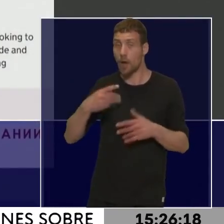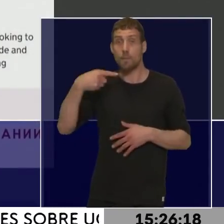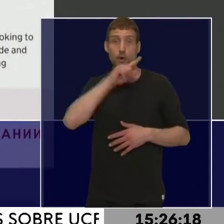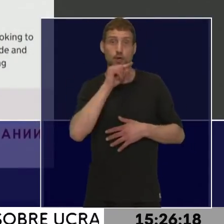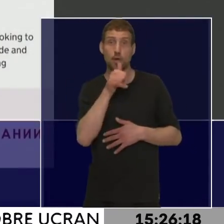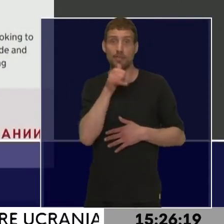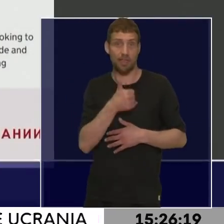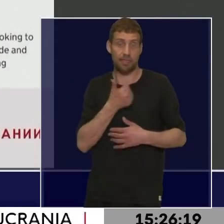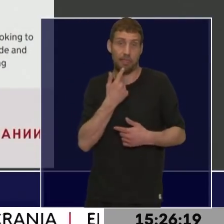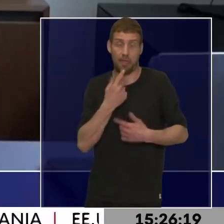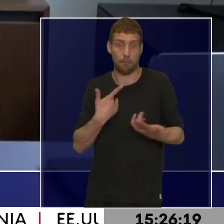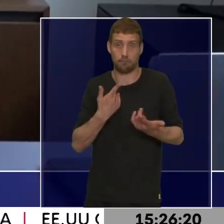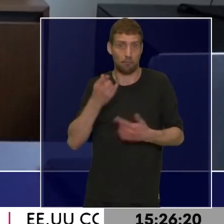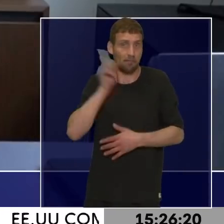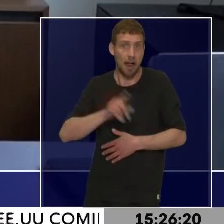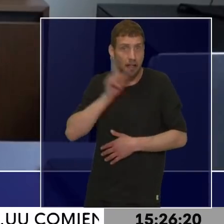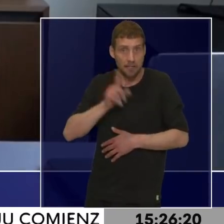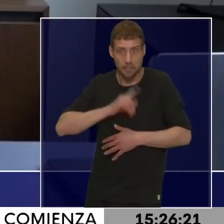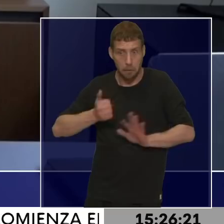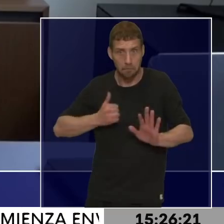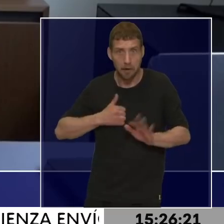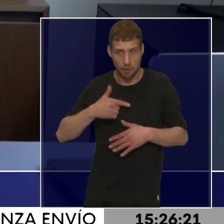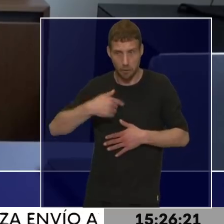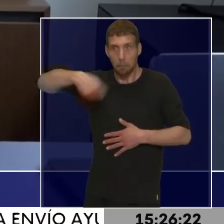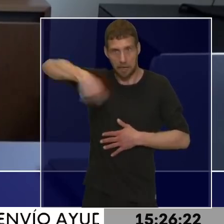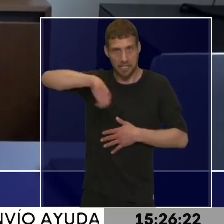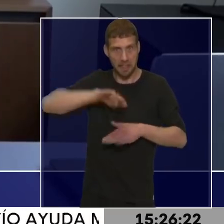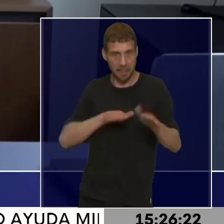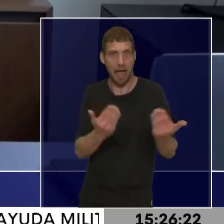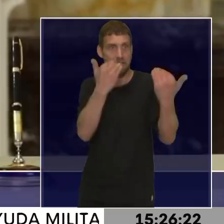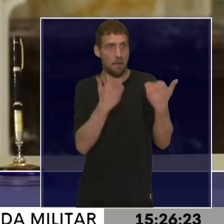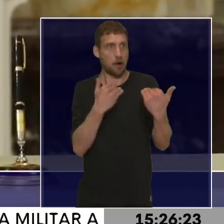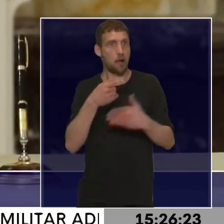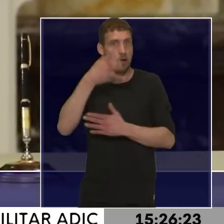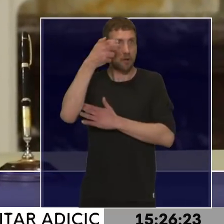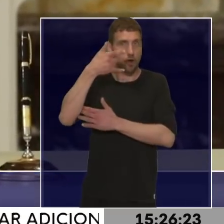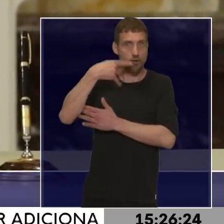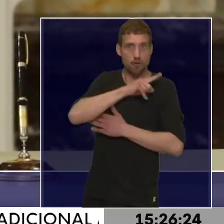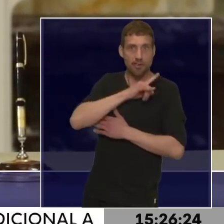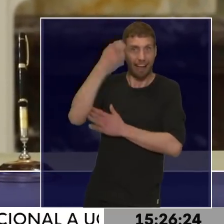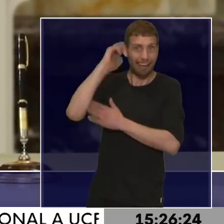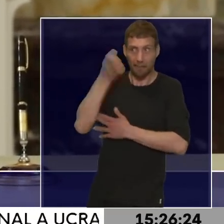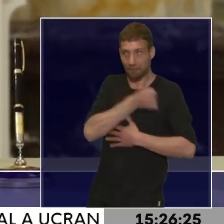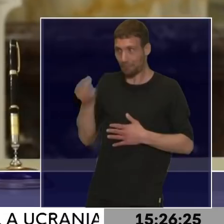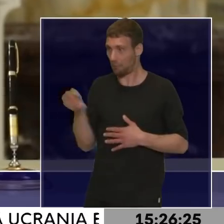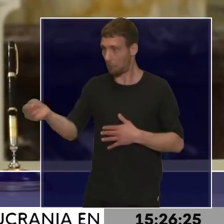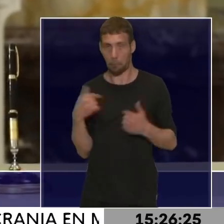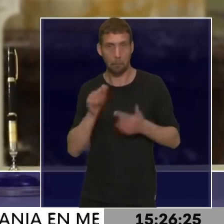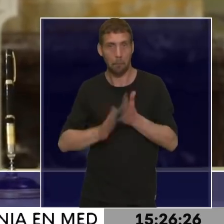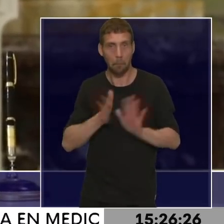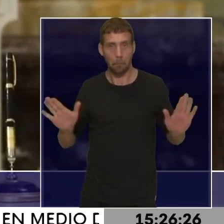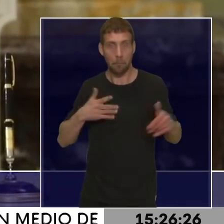noticias falsas, su supuesta intención de poner un presidente prorruso en Kiev. Un portavoz del gobierno ucraniano, sin embargo,